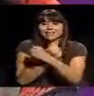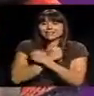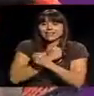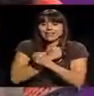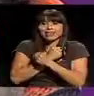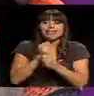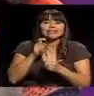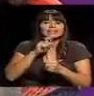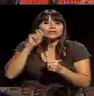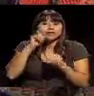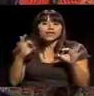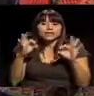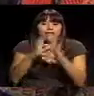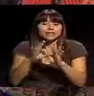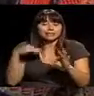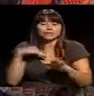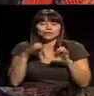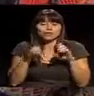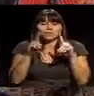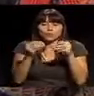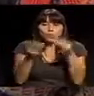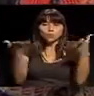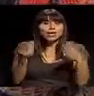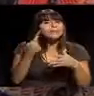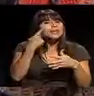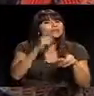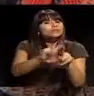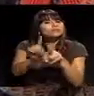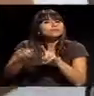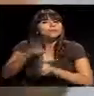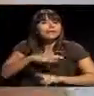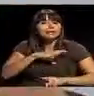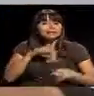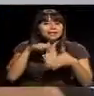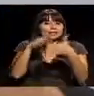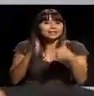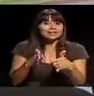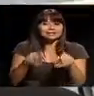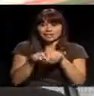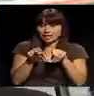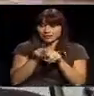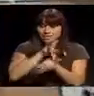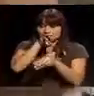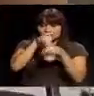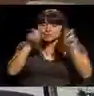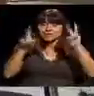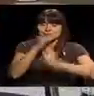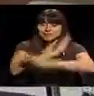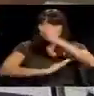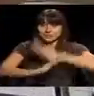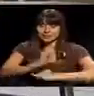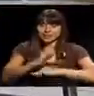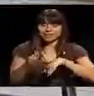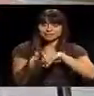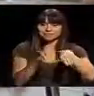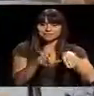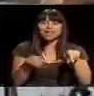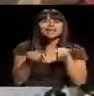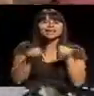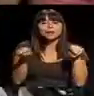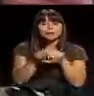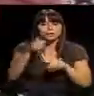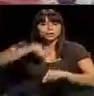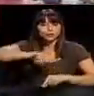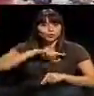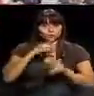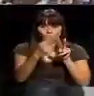consideraron la variedad de capacidades del estudiantado y si incluyen el tema de discapacidad. También conoceremos un